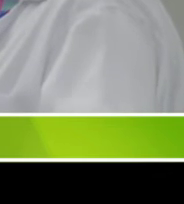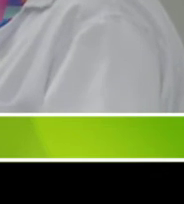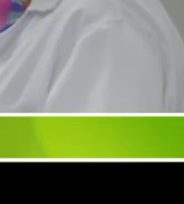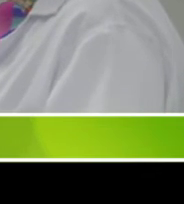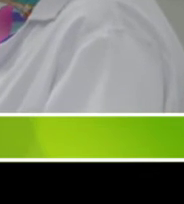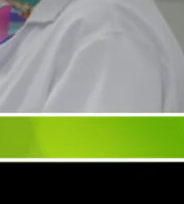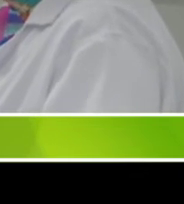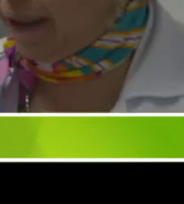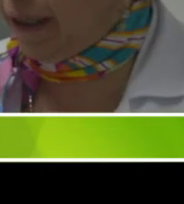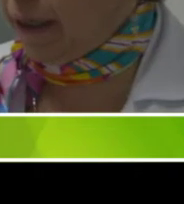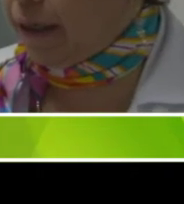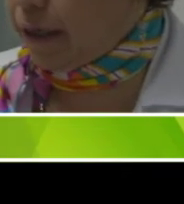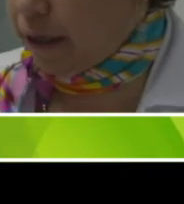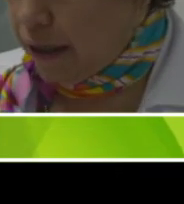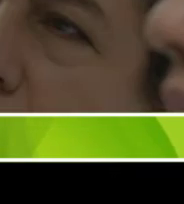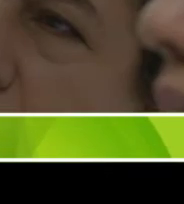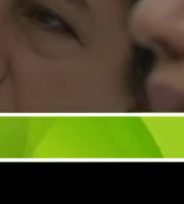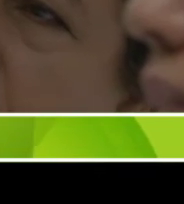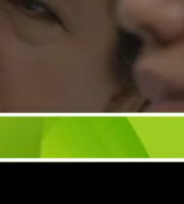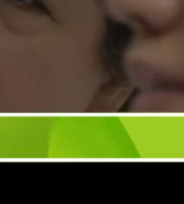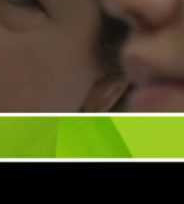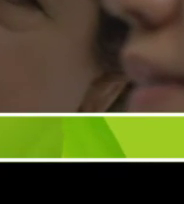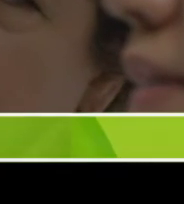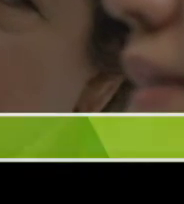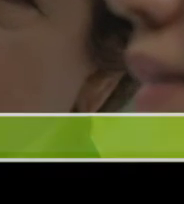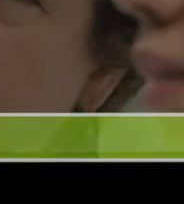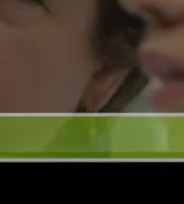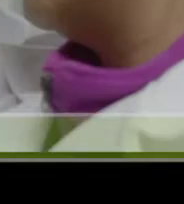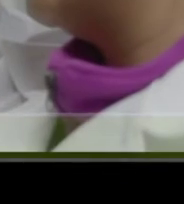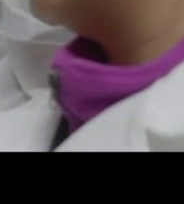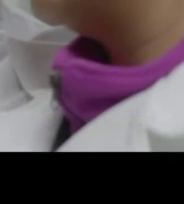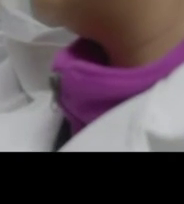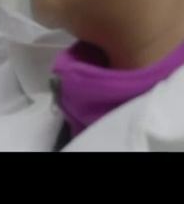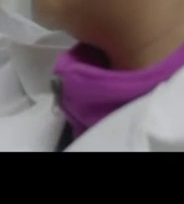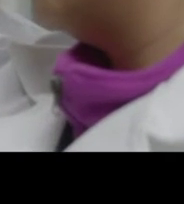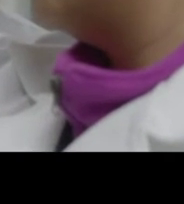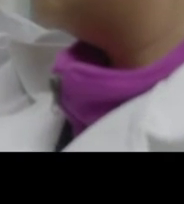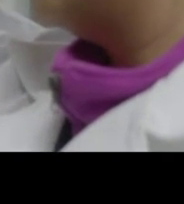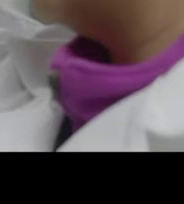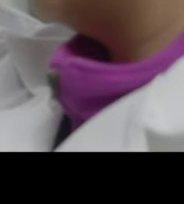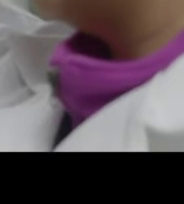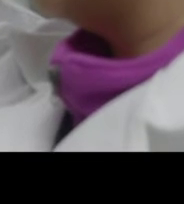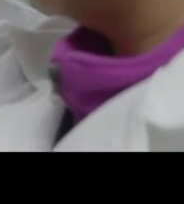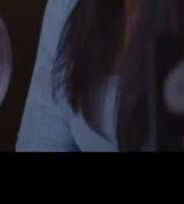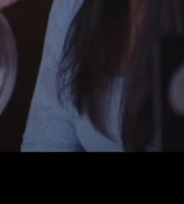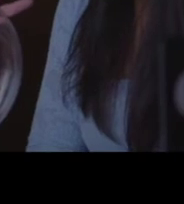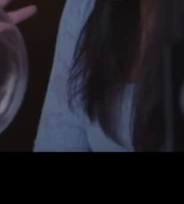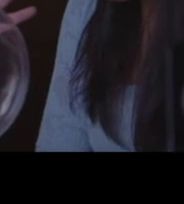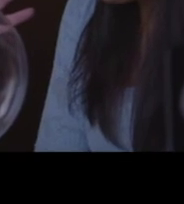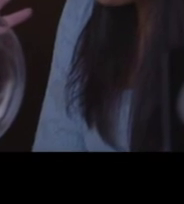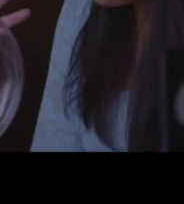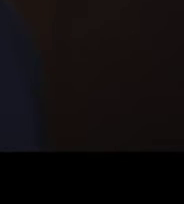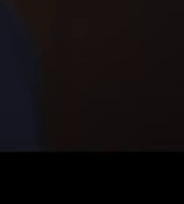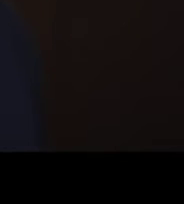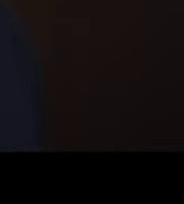institutos nucleares más importantes de Latinoamérica. Además, de convertirme en mentora de muchas niñas que, como